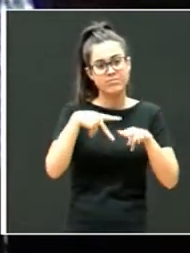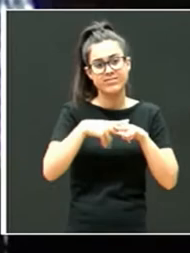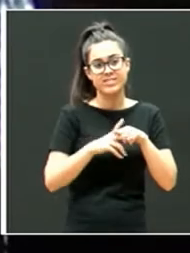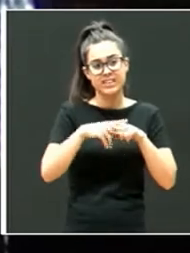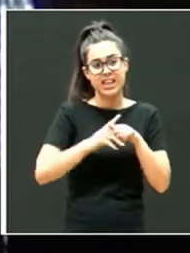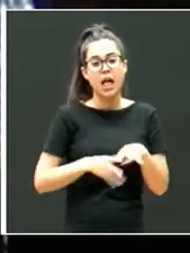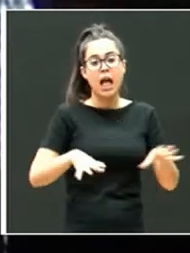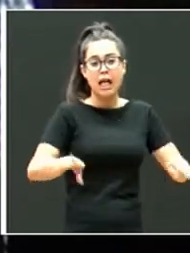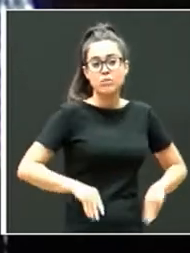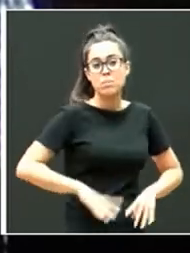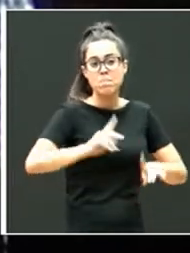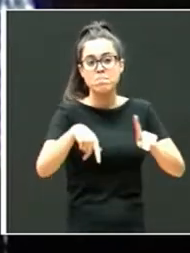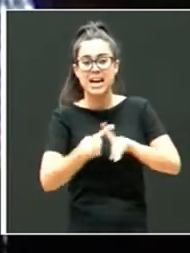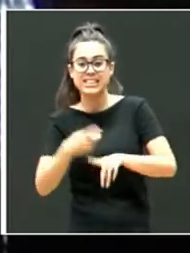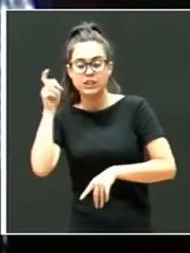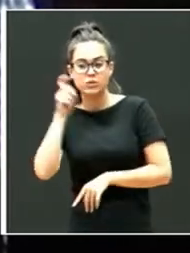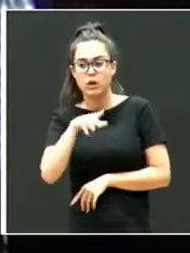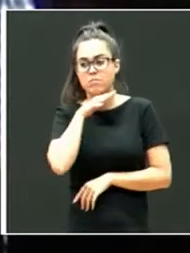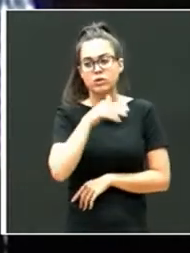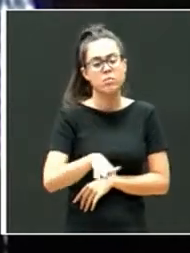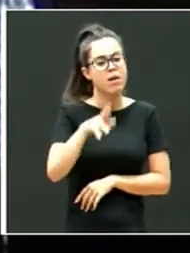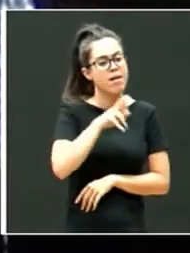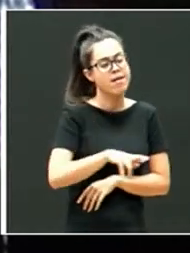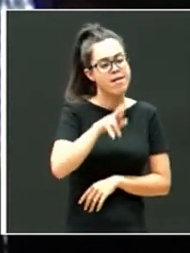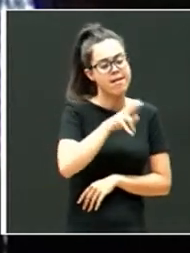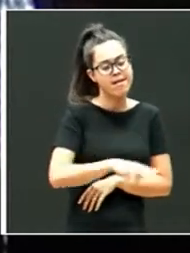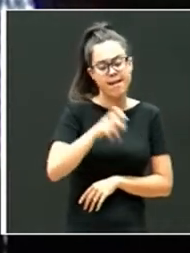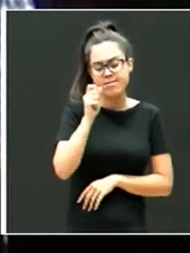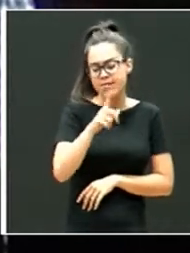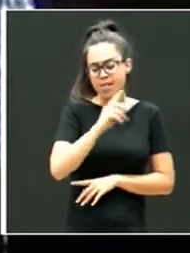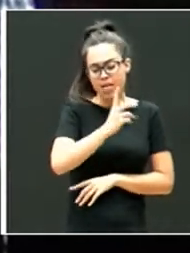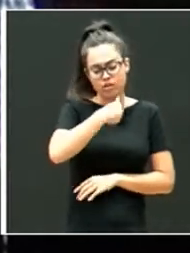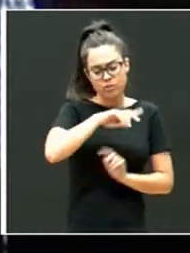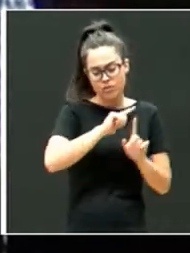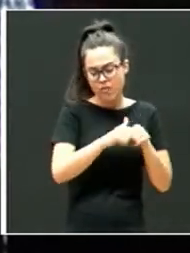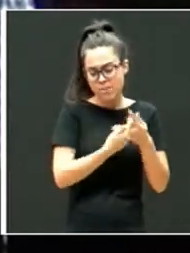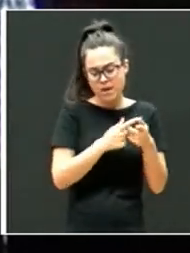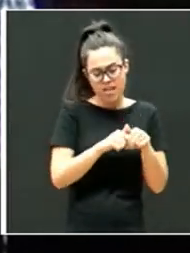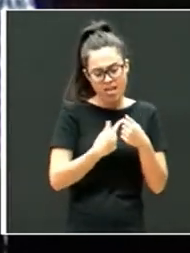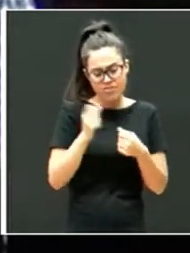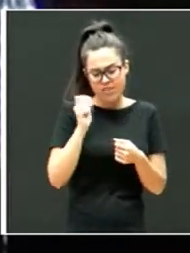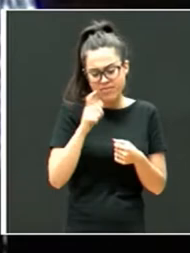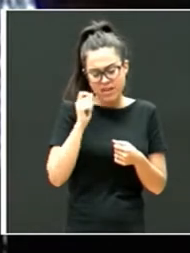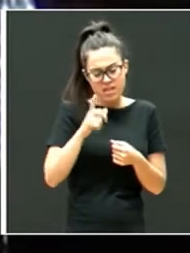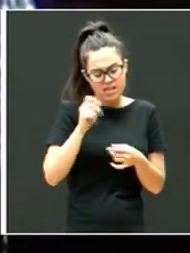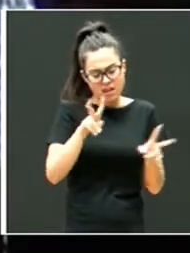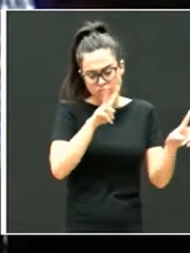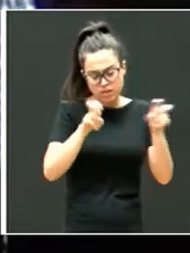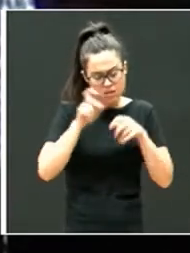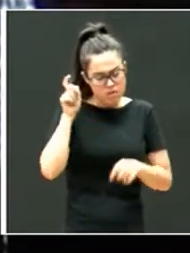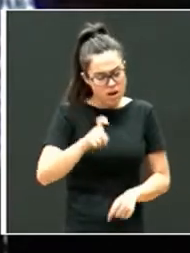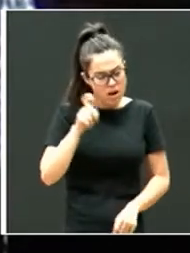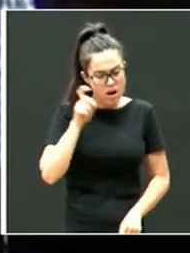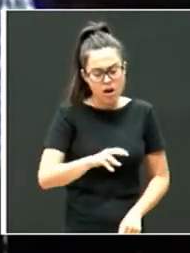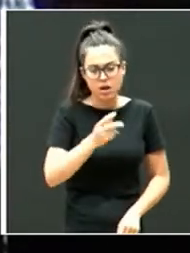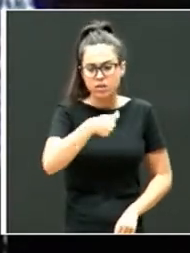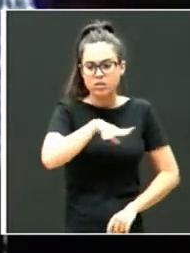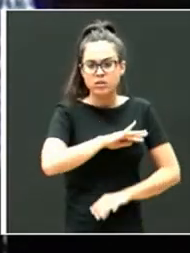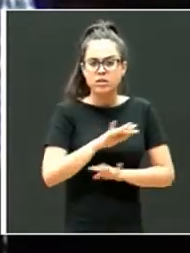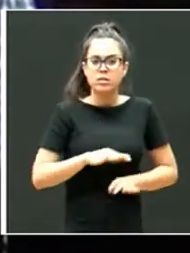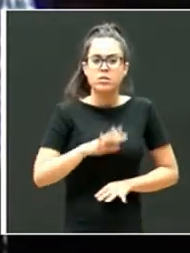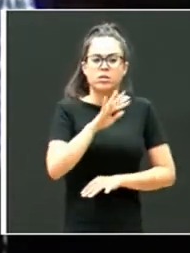adopción y escuela. Y es porque es algo repetitivo en las familias. Es algo que nos pesa muchísimo, que siempre lo tenemos ahí como una especie de losa porque